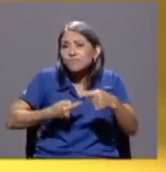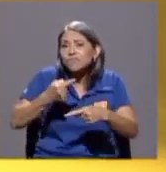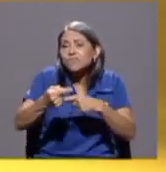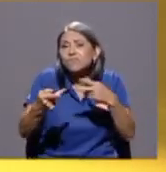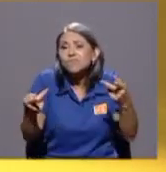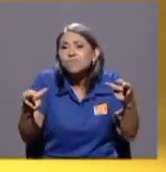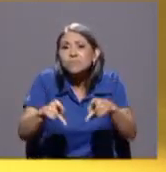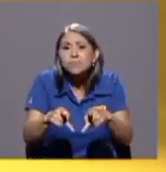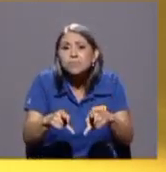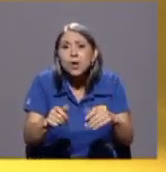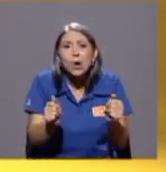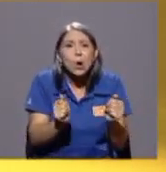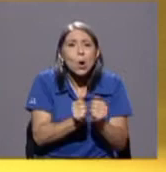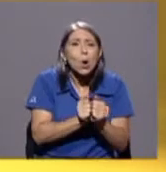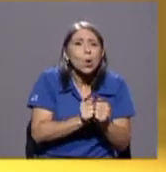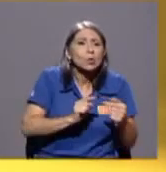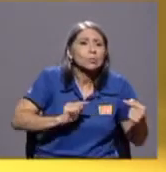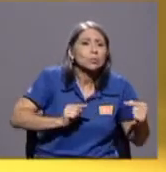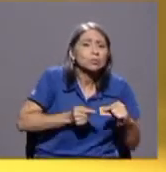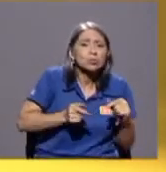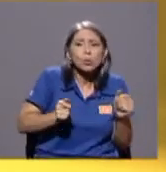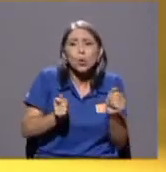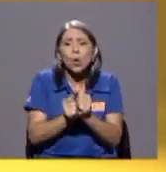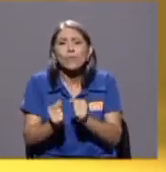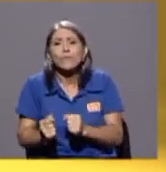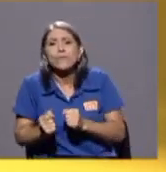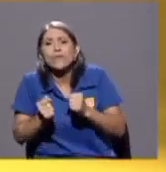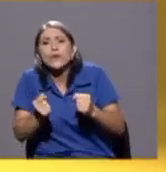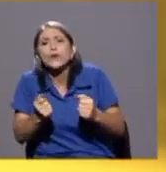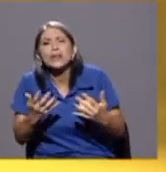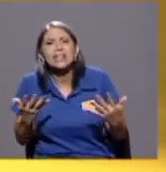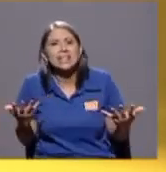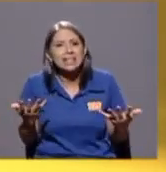hacia dónde debería ir don Fernando